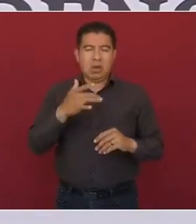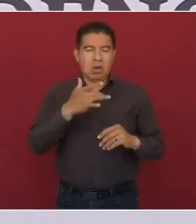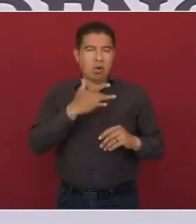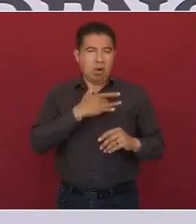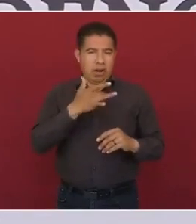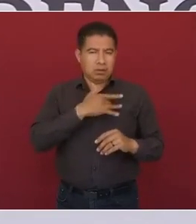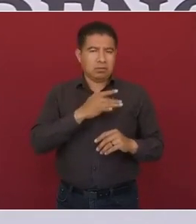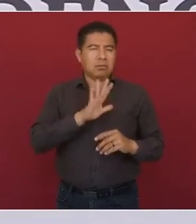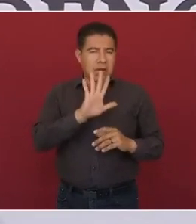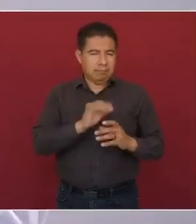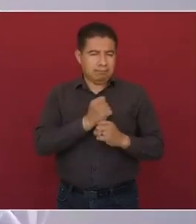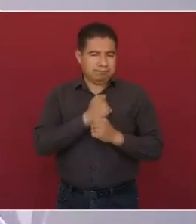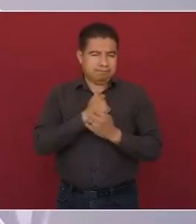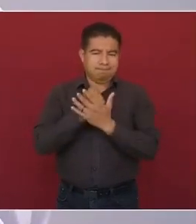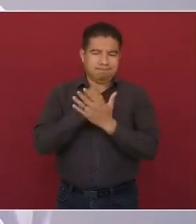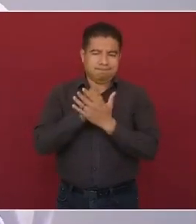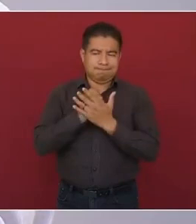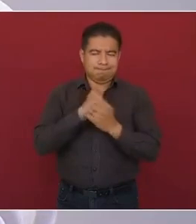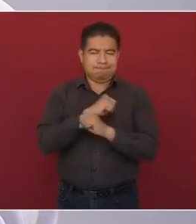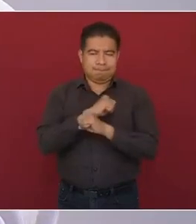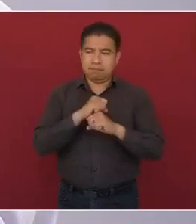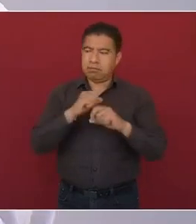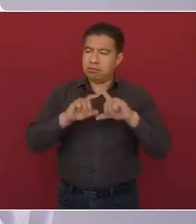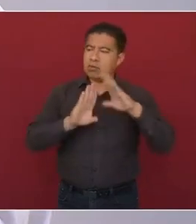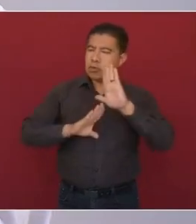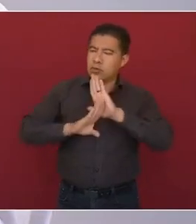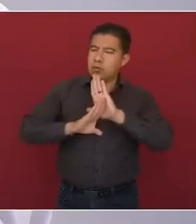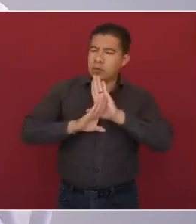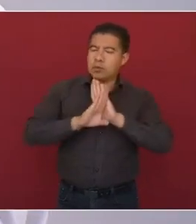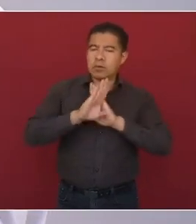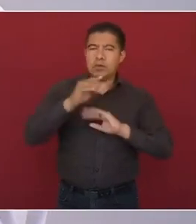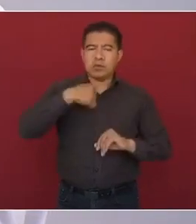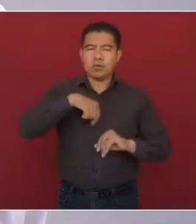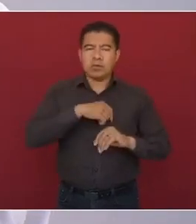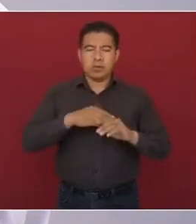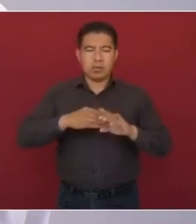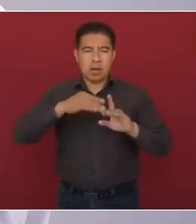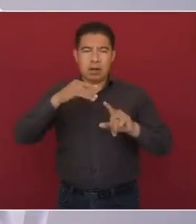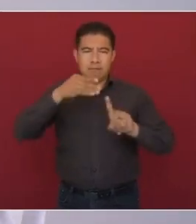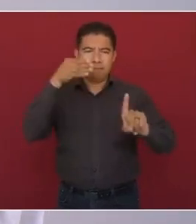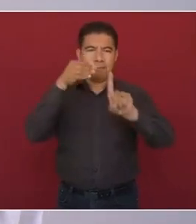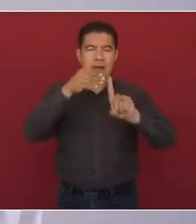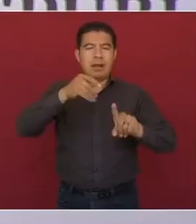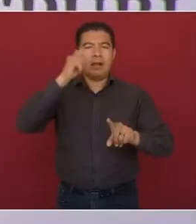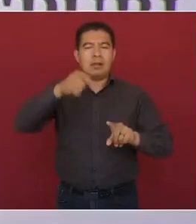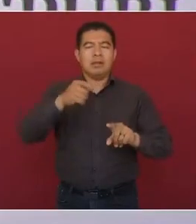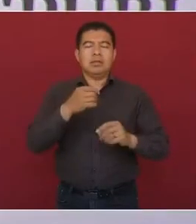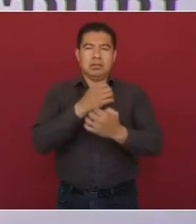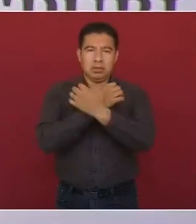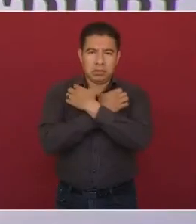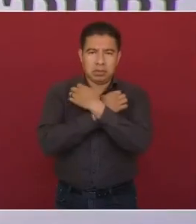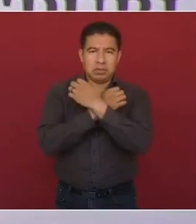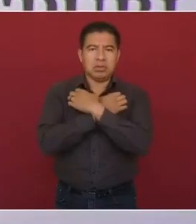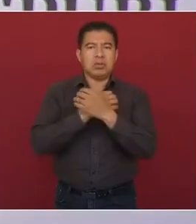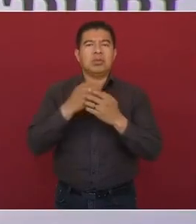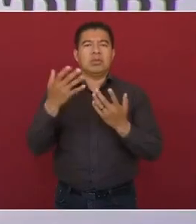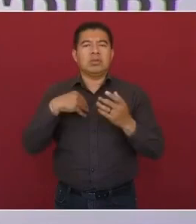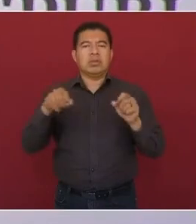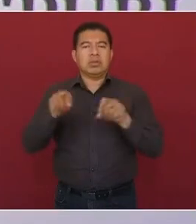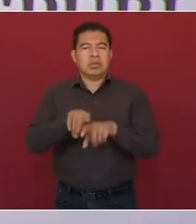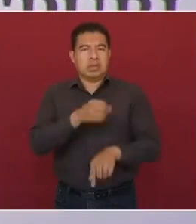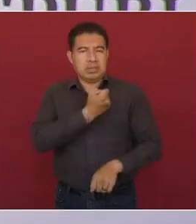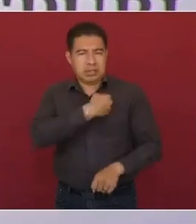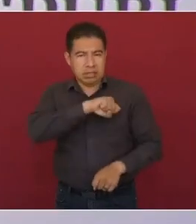encauzando el trabajo, la educación, la salud, la ciencia y la cultura y damos